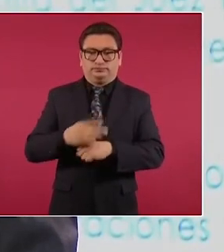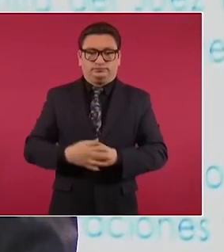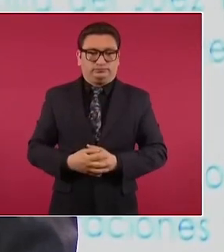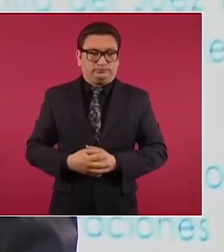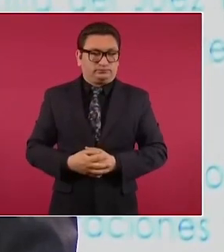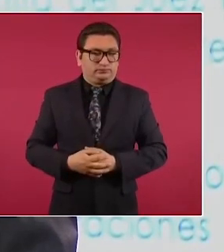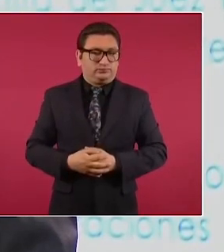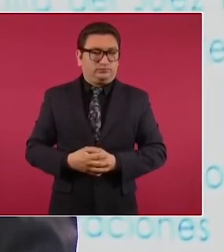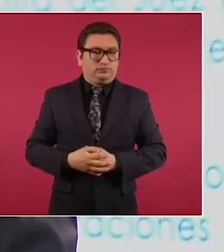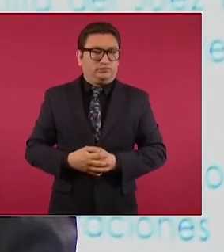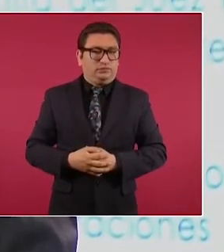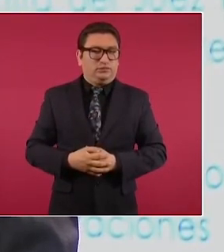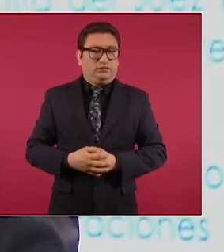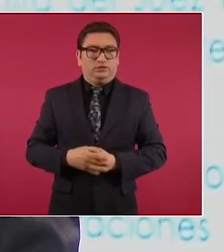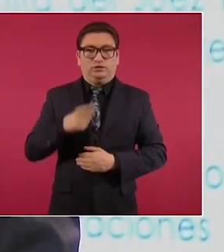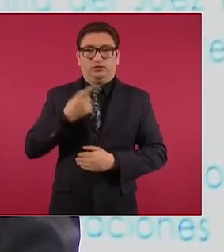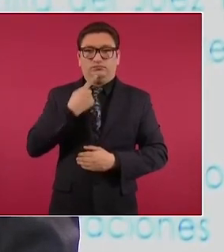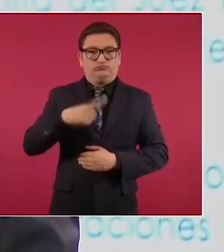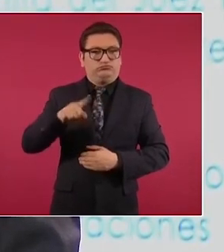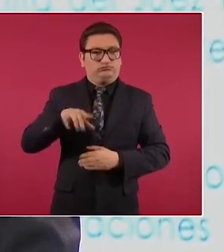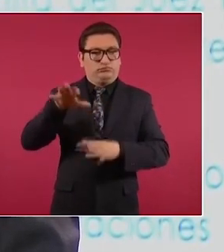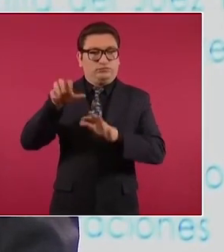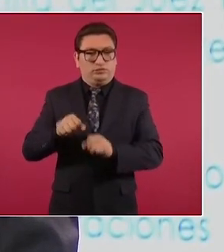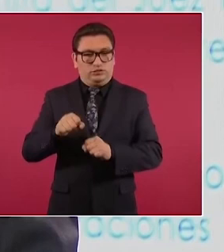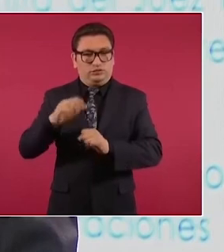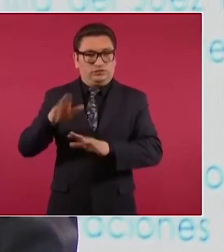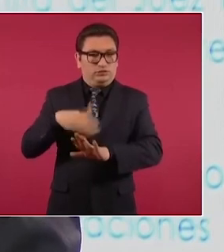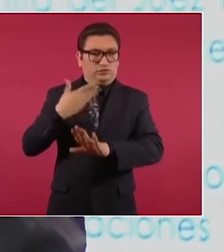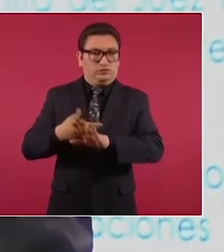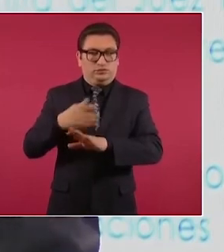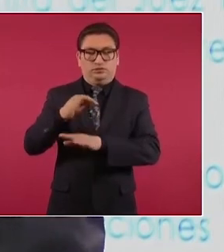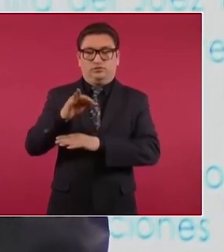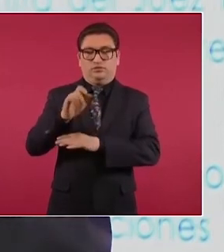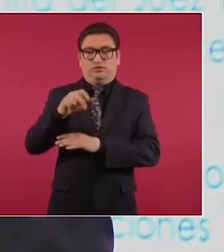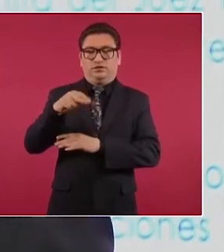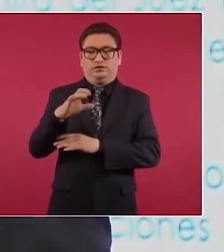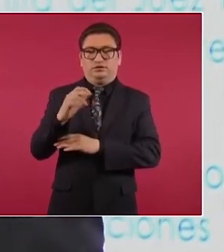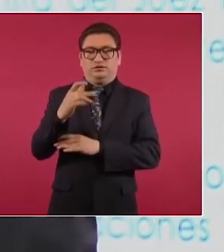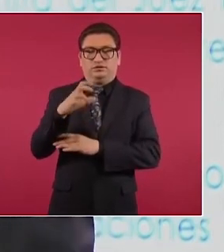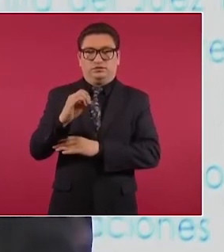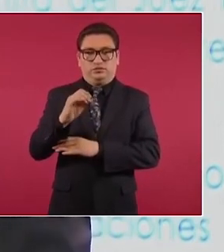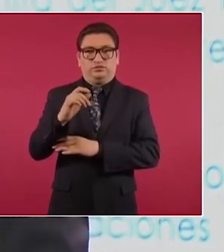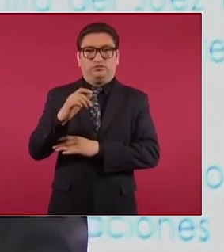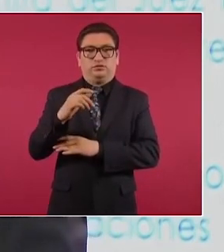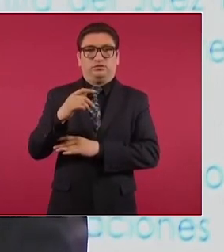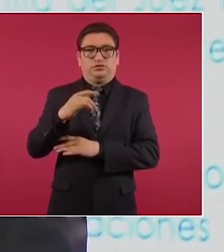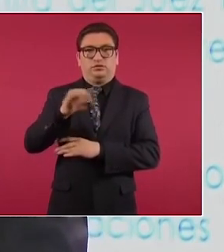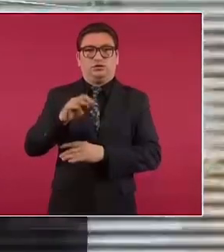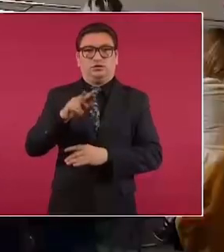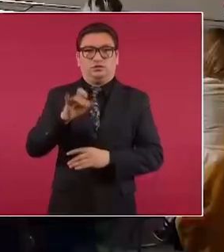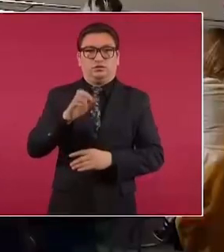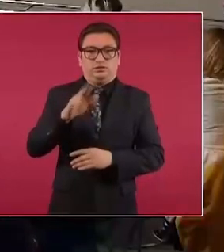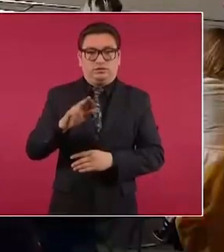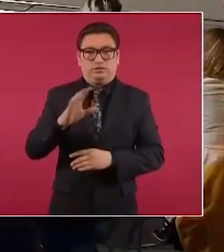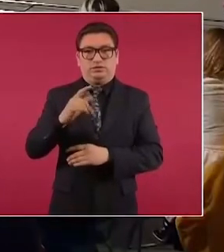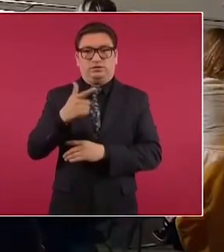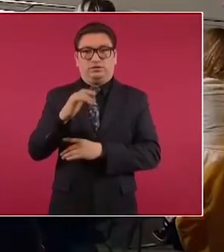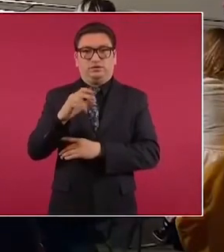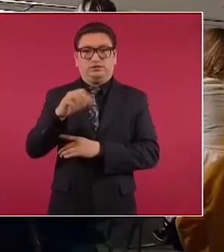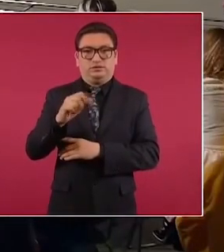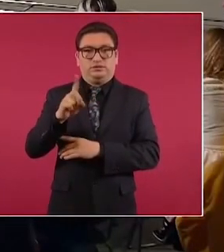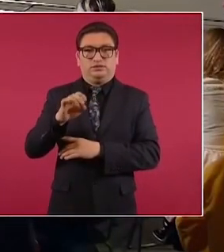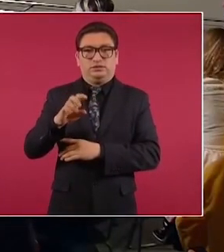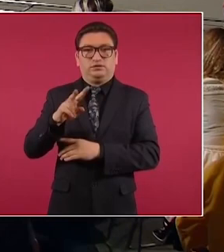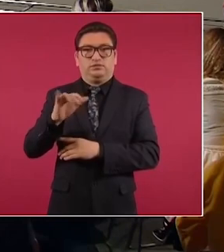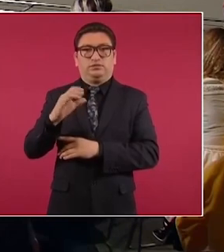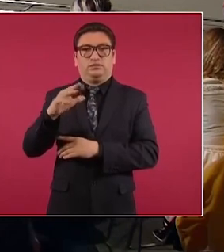gira una nueva orden de aprehensión en contra de Francisco Javier García Cabeza de Vaca por los delitos de delincuencia